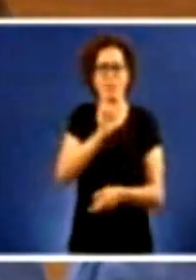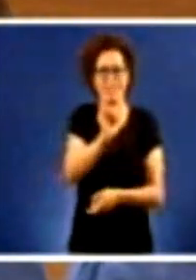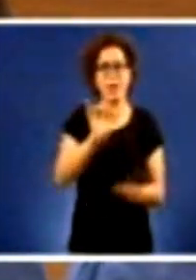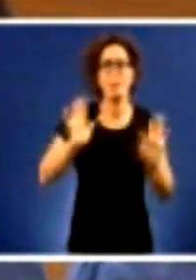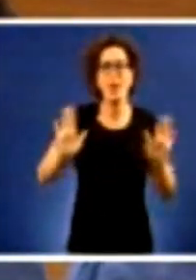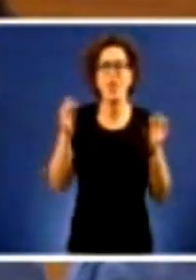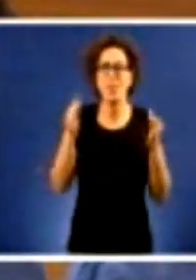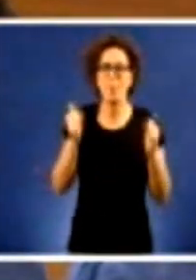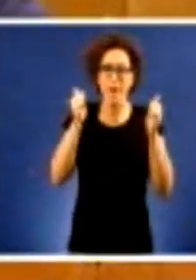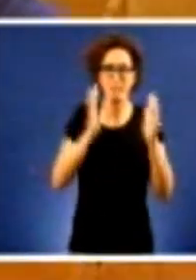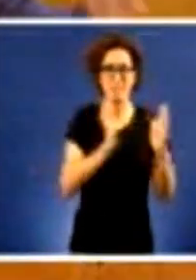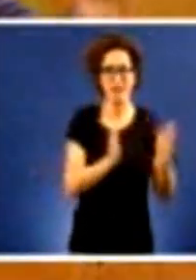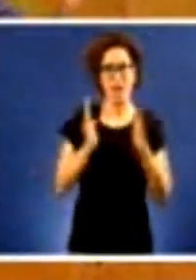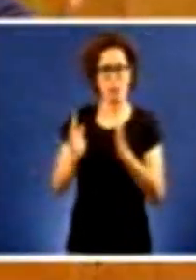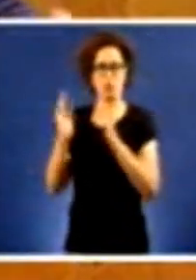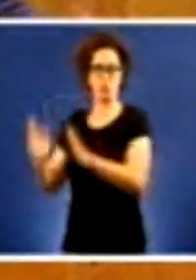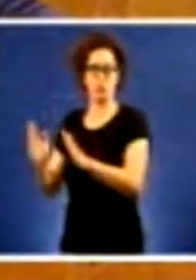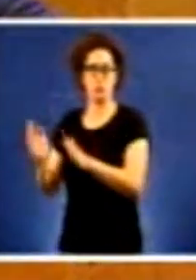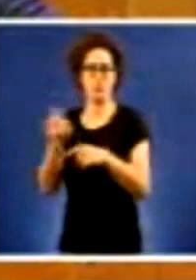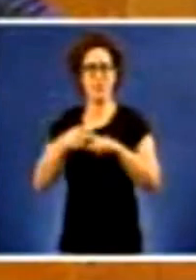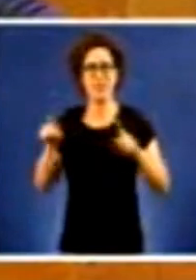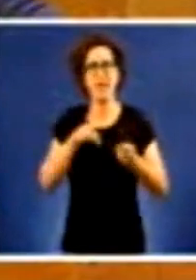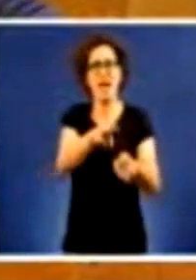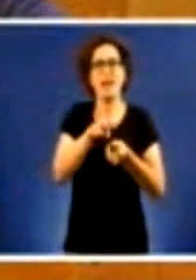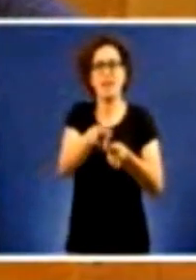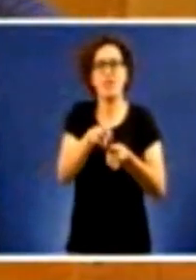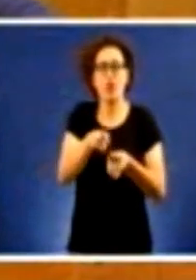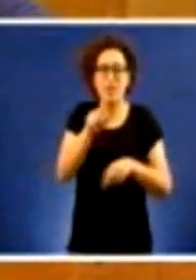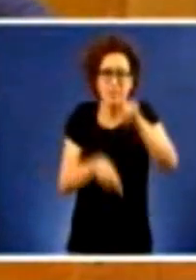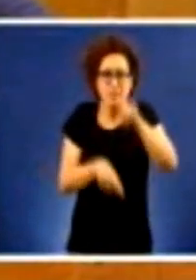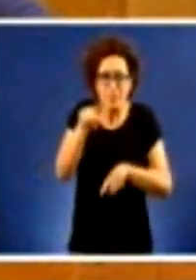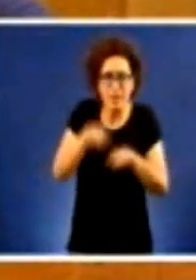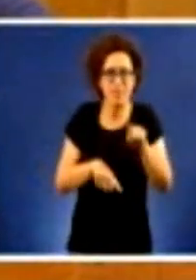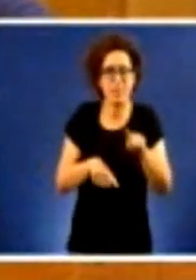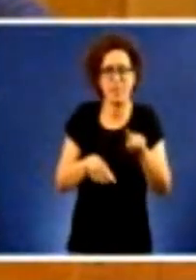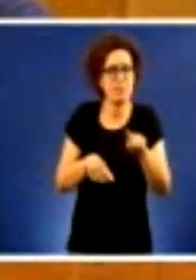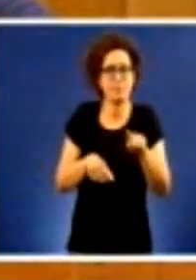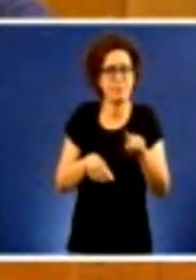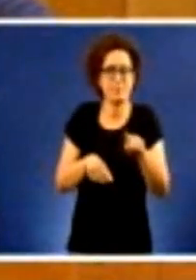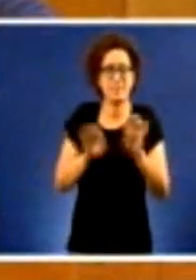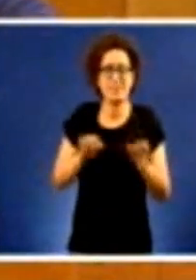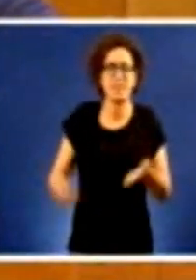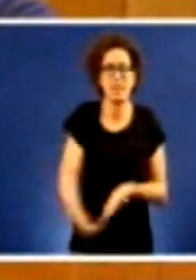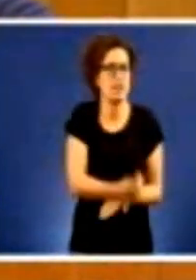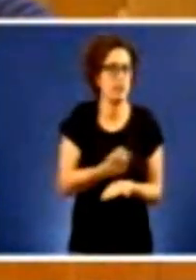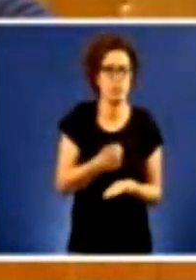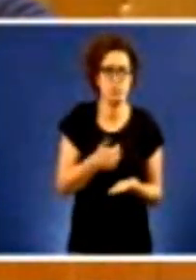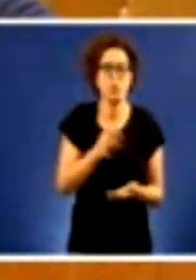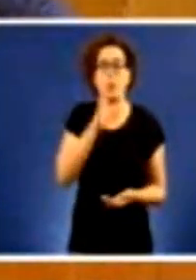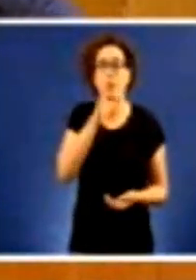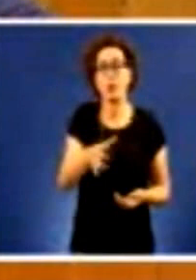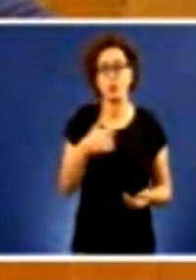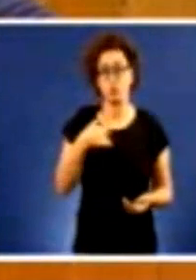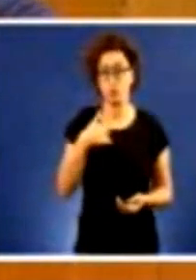tramos que as retencións deben de ir en función dos ingresos polo tanto, eu vou